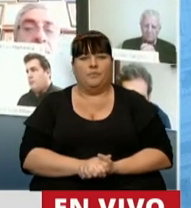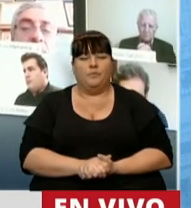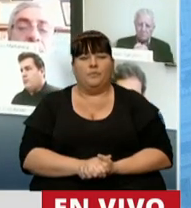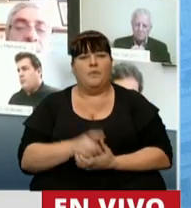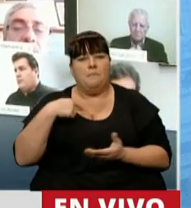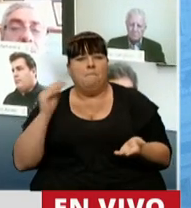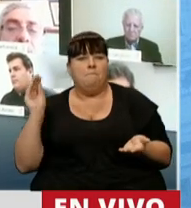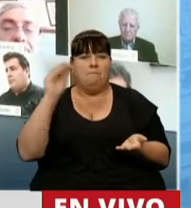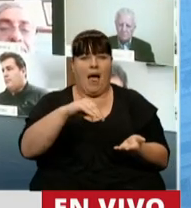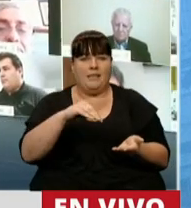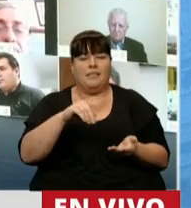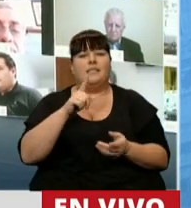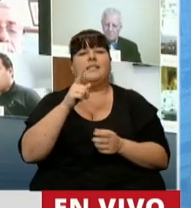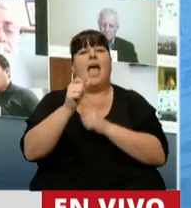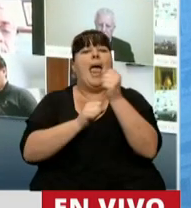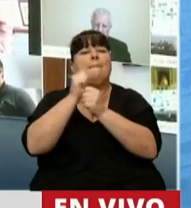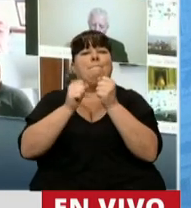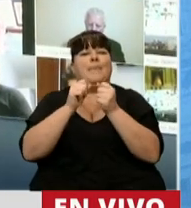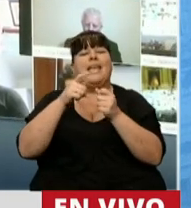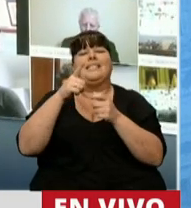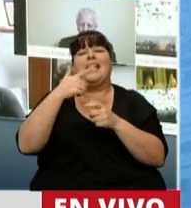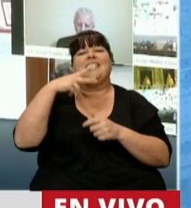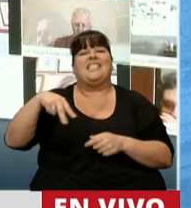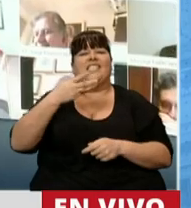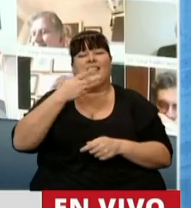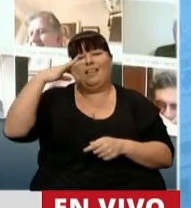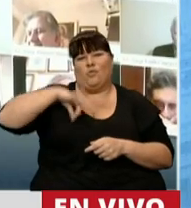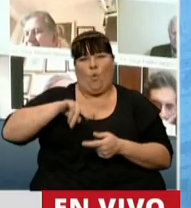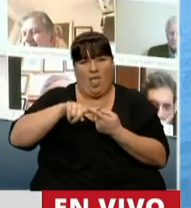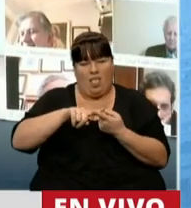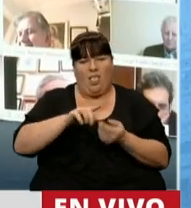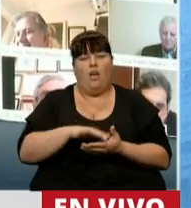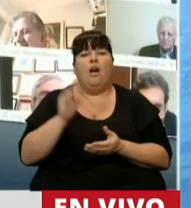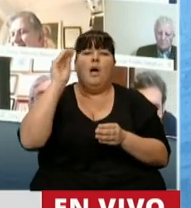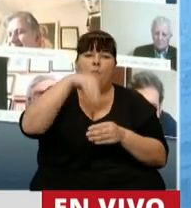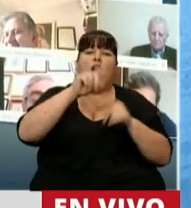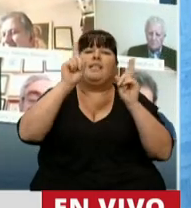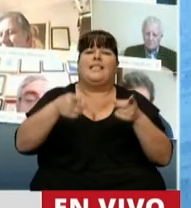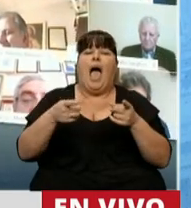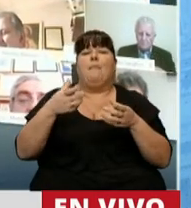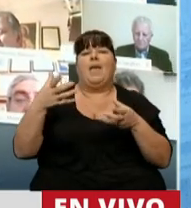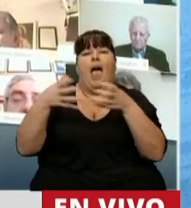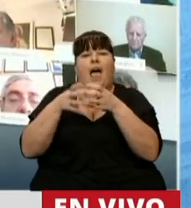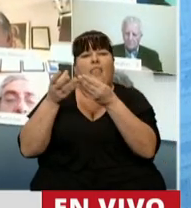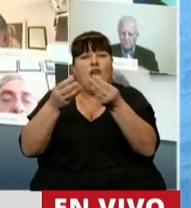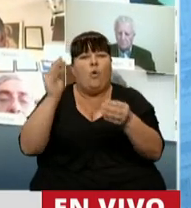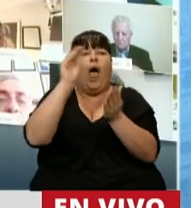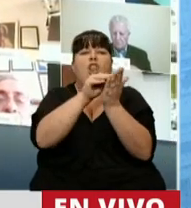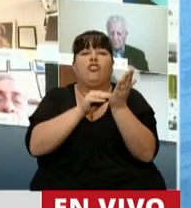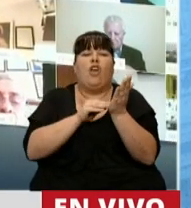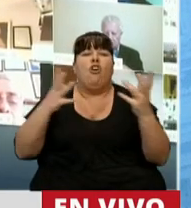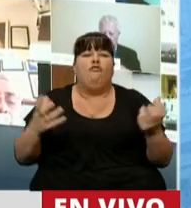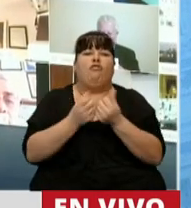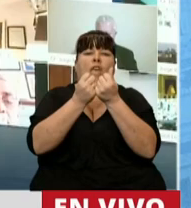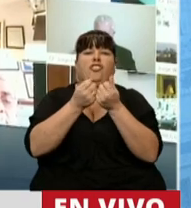agregando a entidades sin fines de lucro y organizaciones estamos agregando organizaciones comunitarias inscriptas como